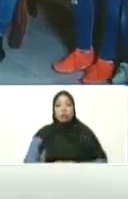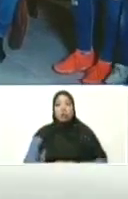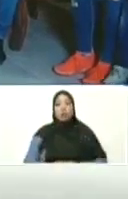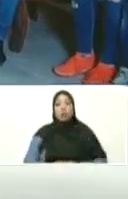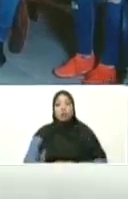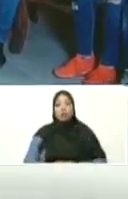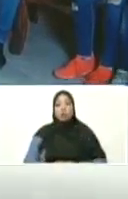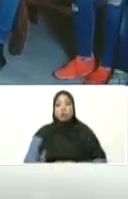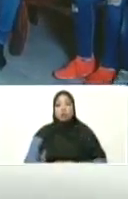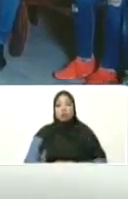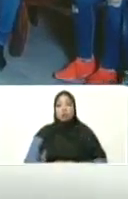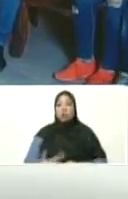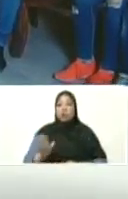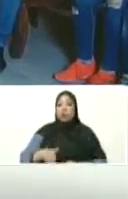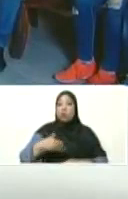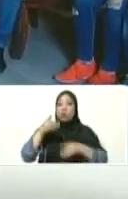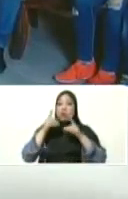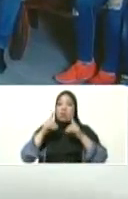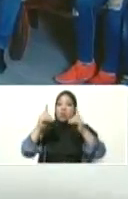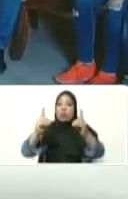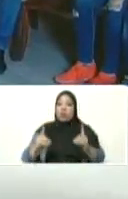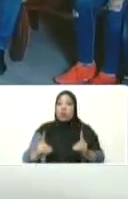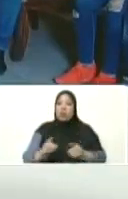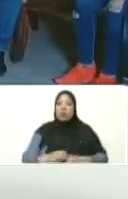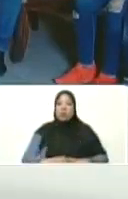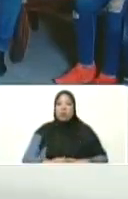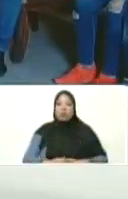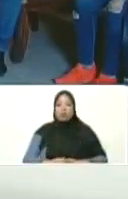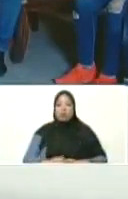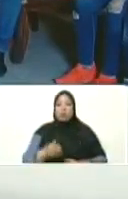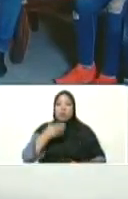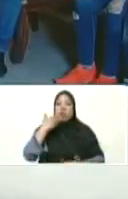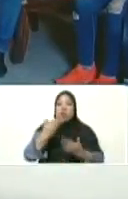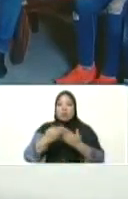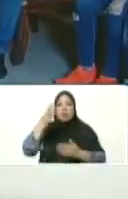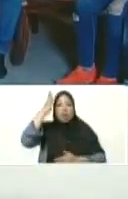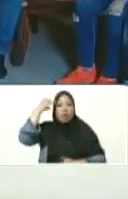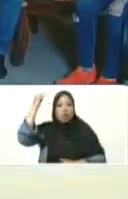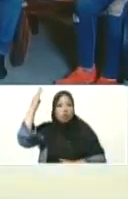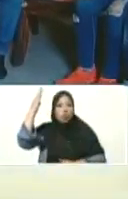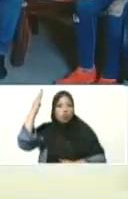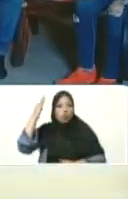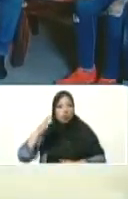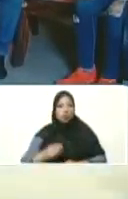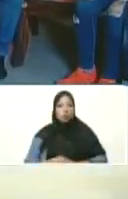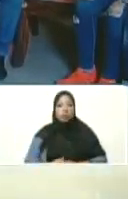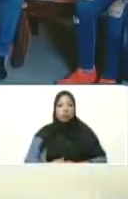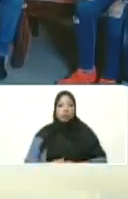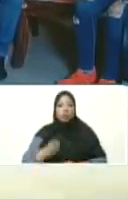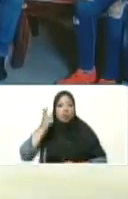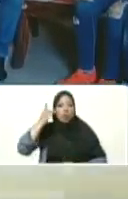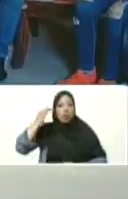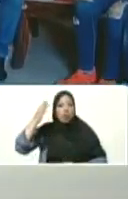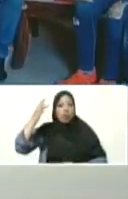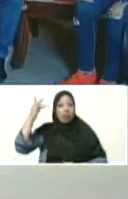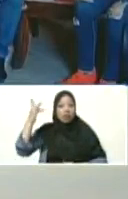¿Qué más podemos decir? Darle gracias a Dios, el Creador.